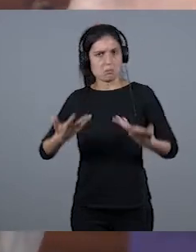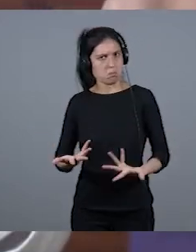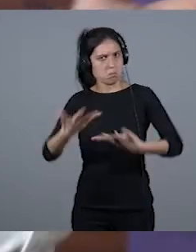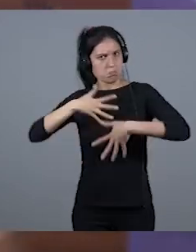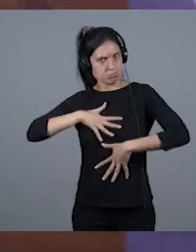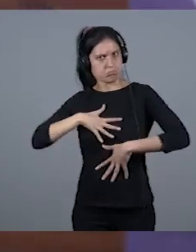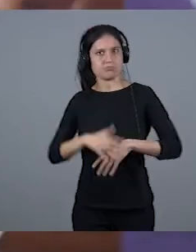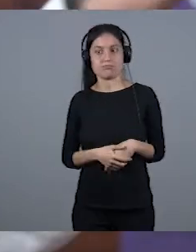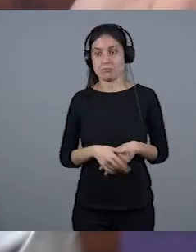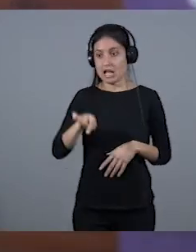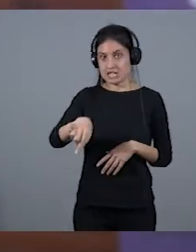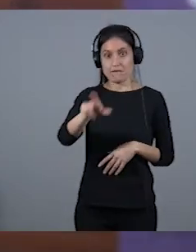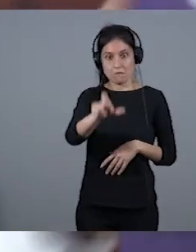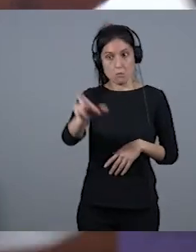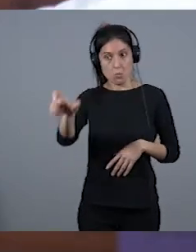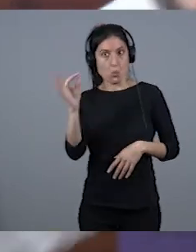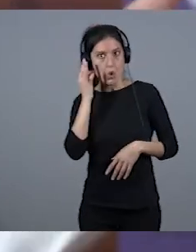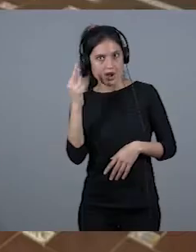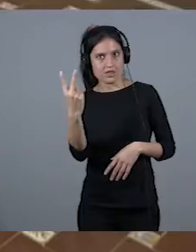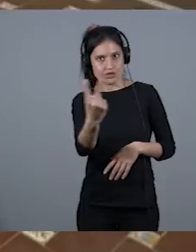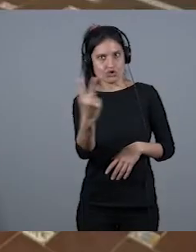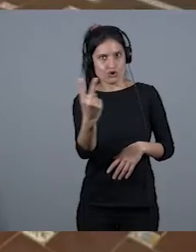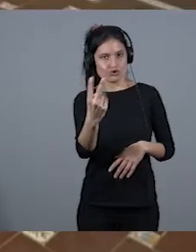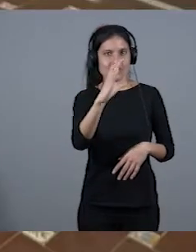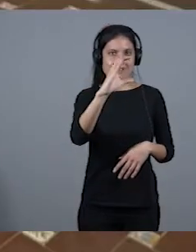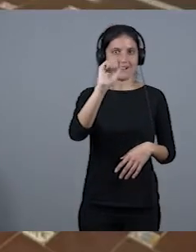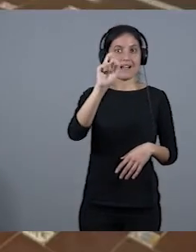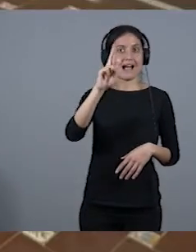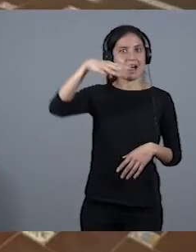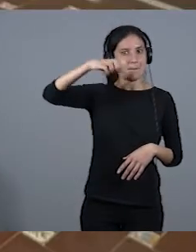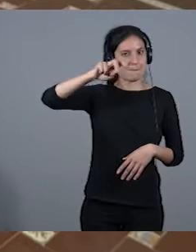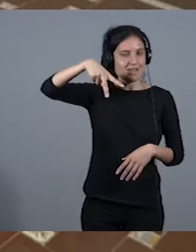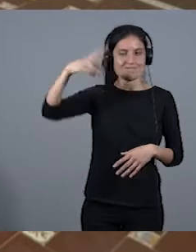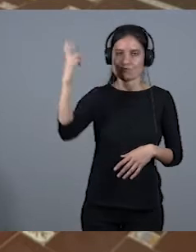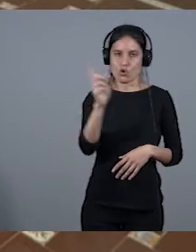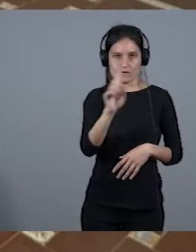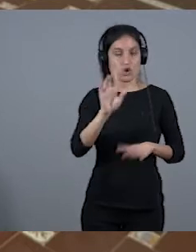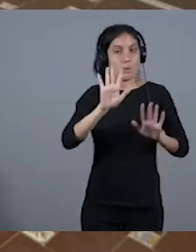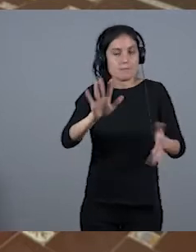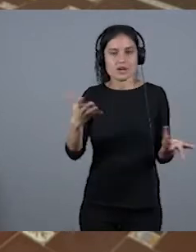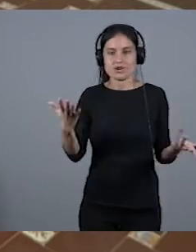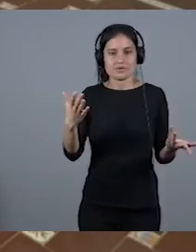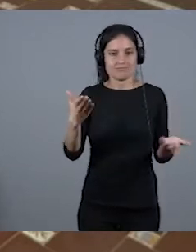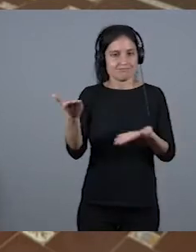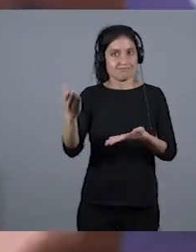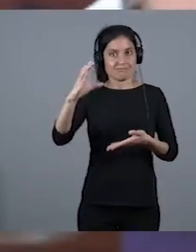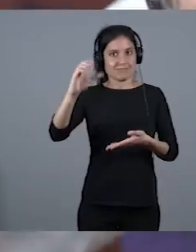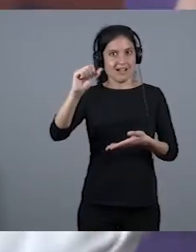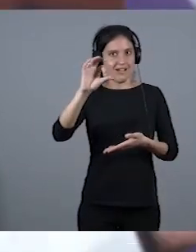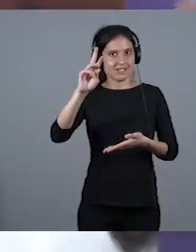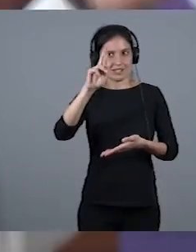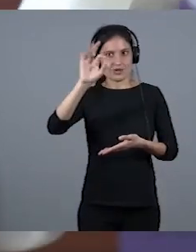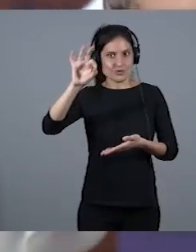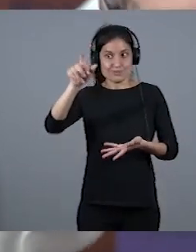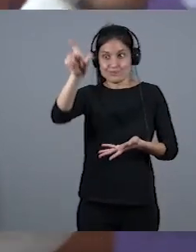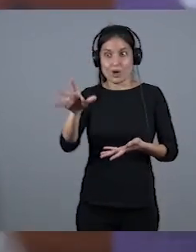tenemos a dos mujeres aquí, Carmen no está, pero en el caso de Maite Castro, un ejemplo dentro de la mujer y el deporte, pues imagínate, yo que